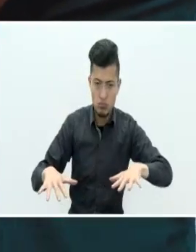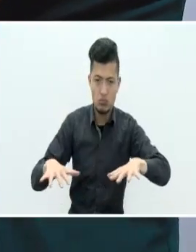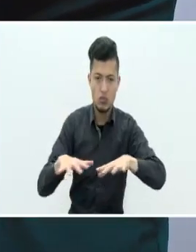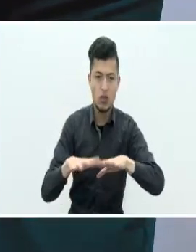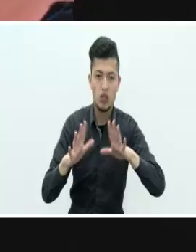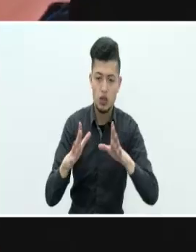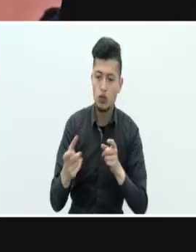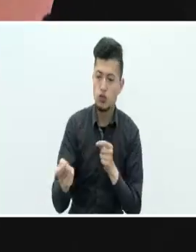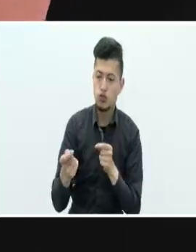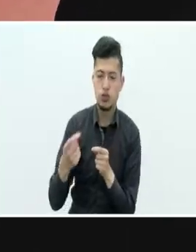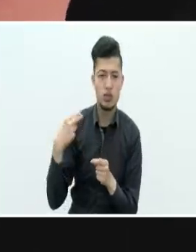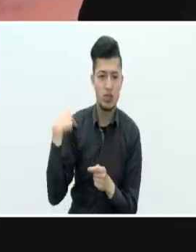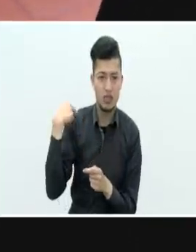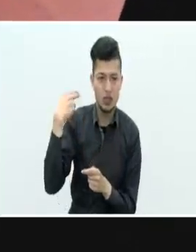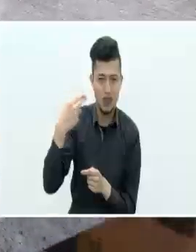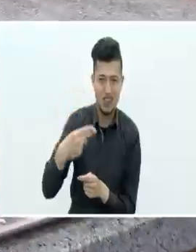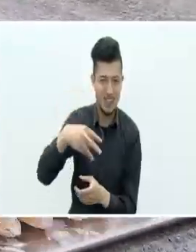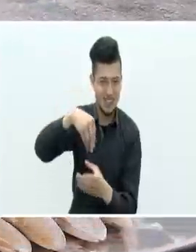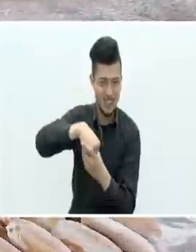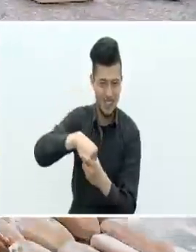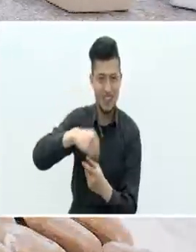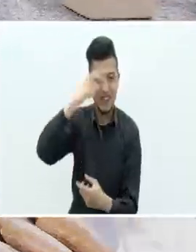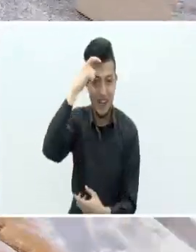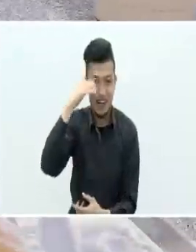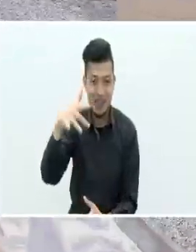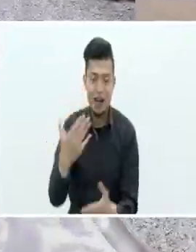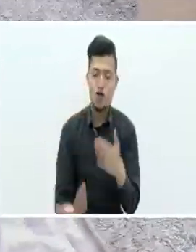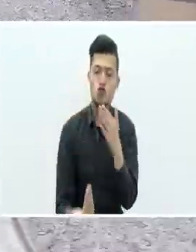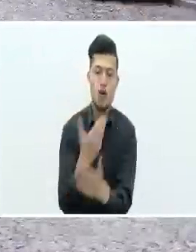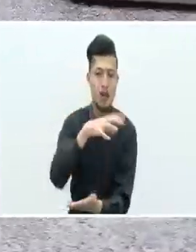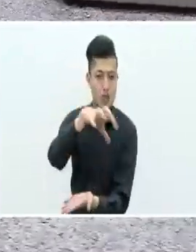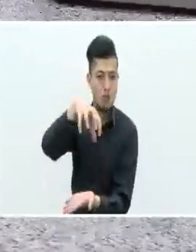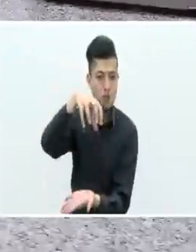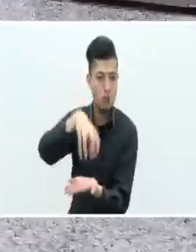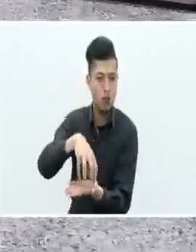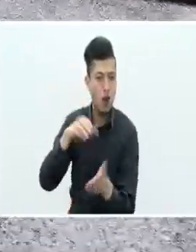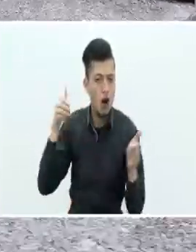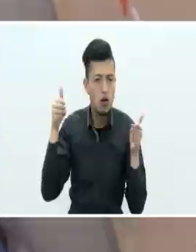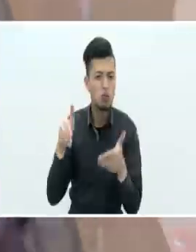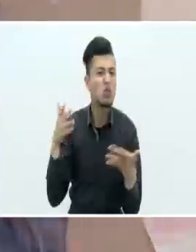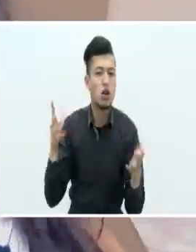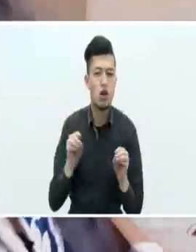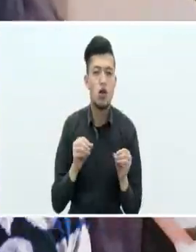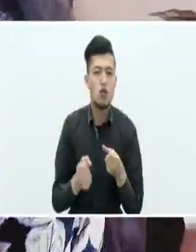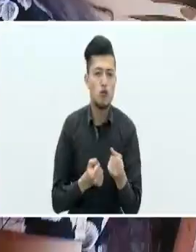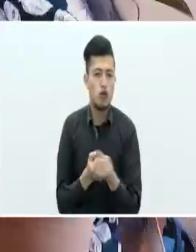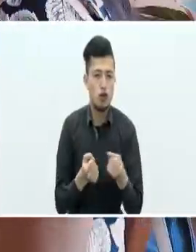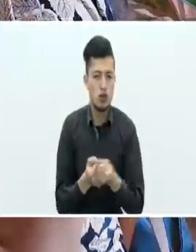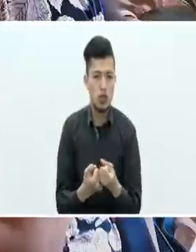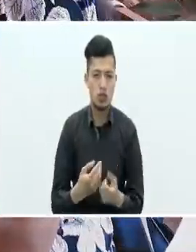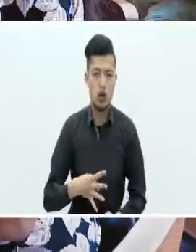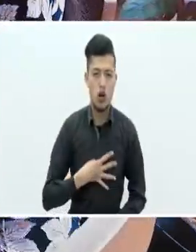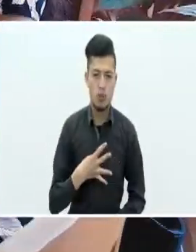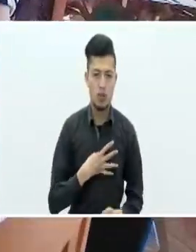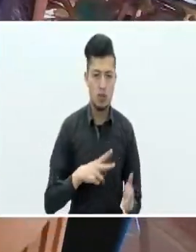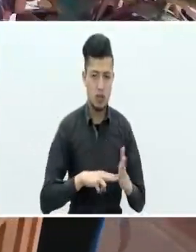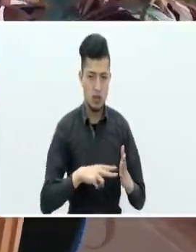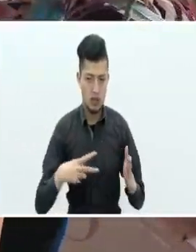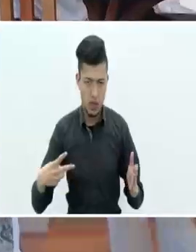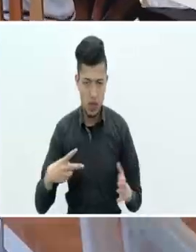Histórico de Cartagena, se encuentra esta nueva escuela, orientada a fortalecer las competencias técnicas del recurso humano